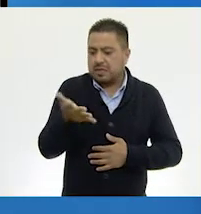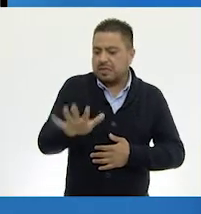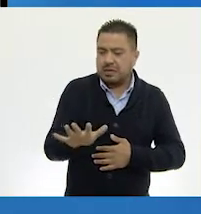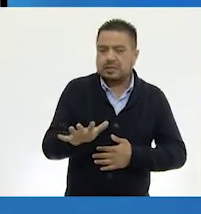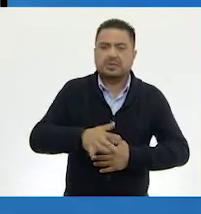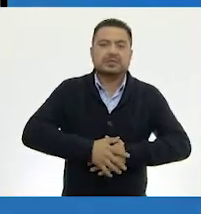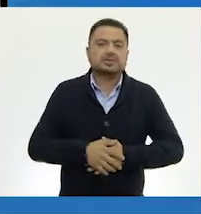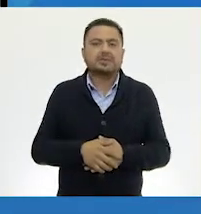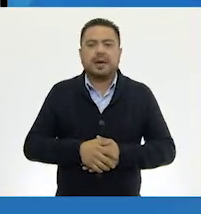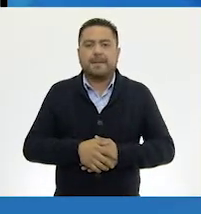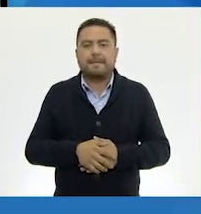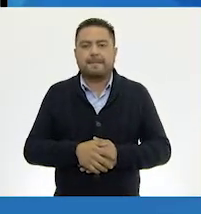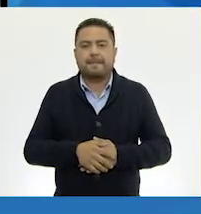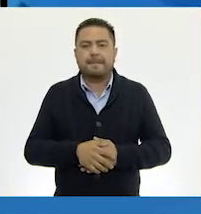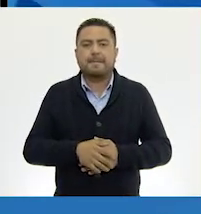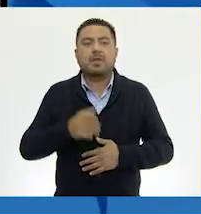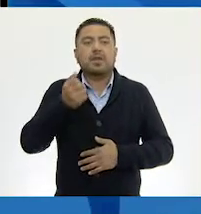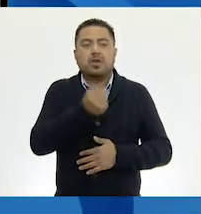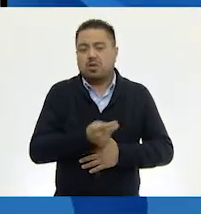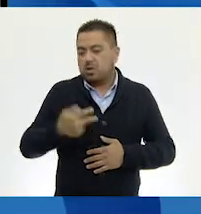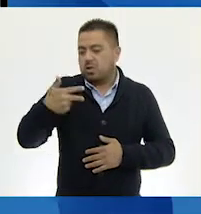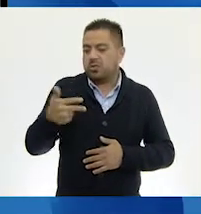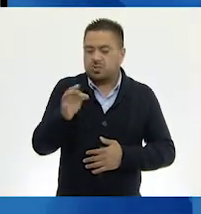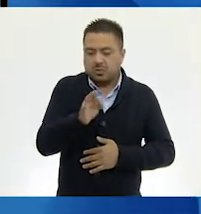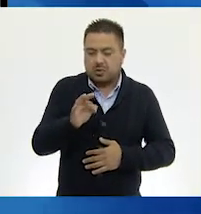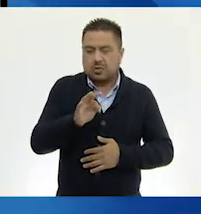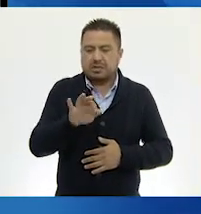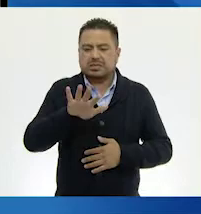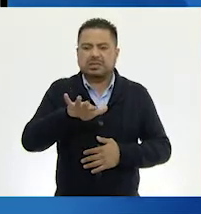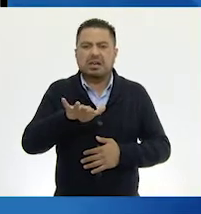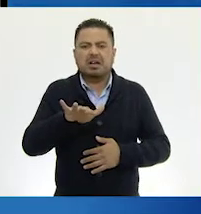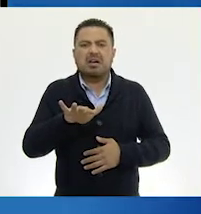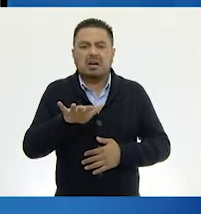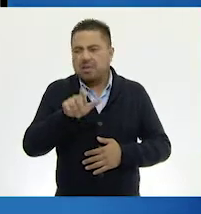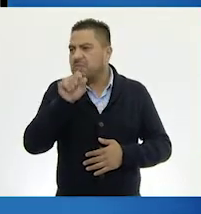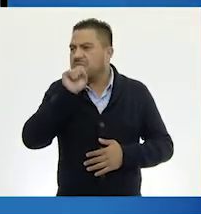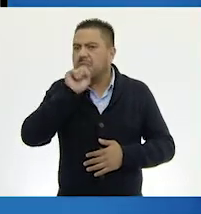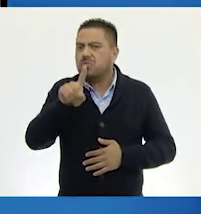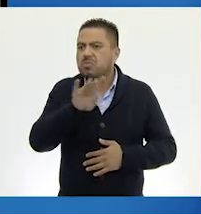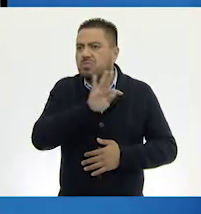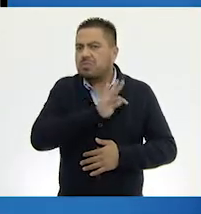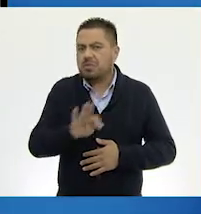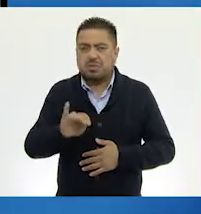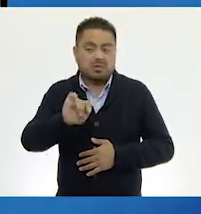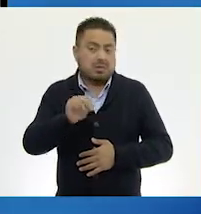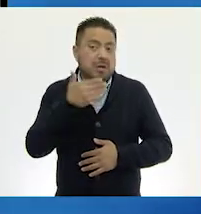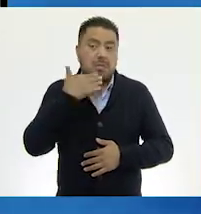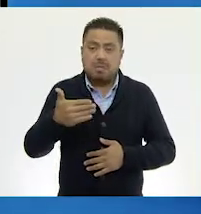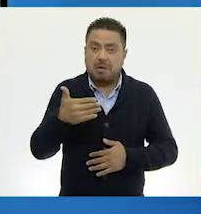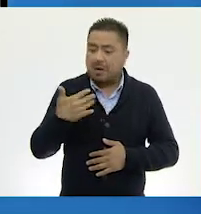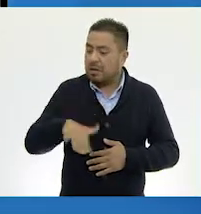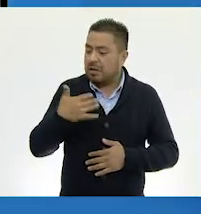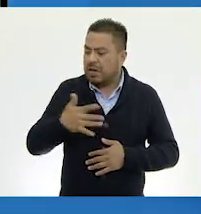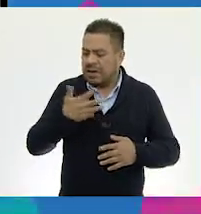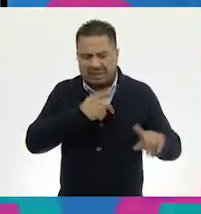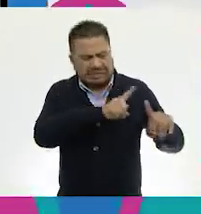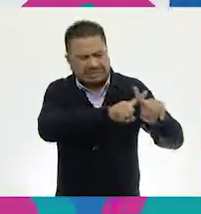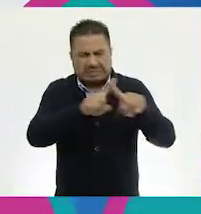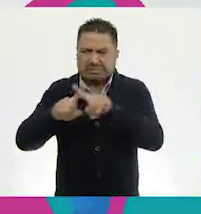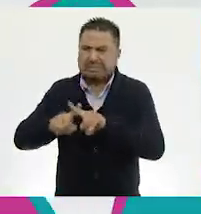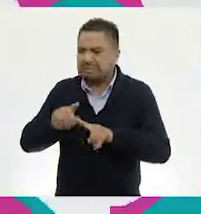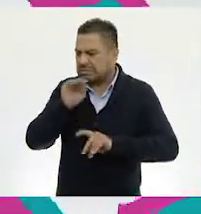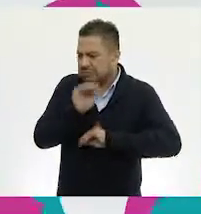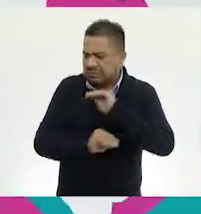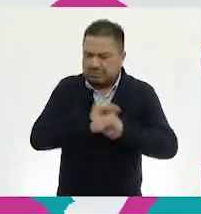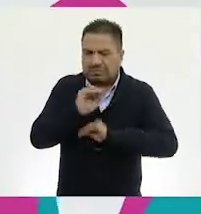Muy bien. Y 8 monedas de 5 pesos. 8 monedas. Ah, también, justamente. Muy bien. Hay muchas formas de